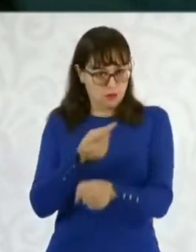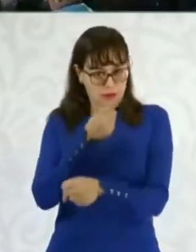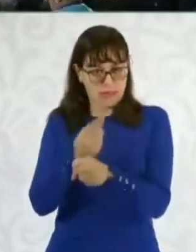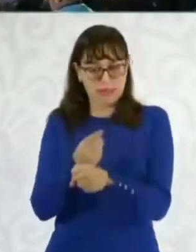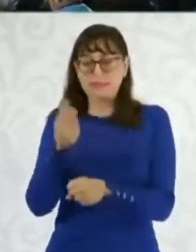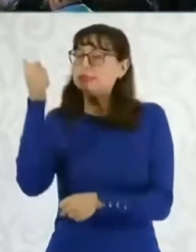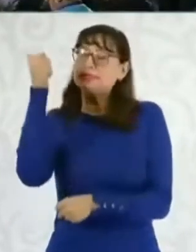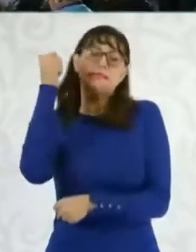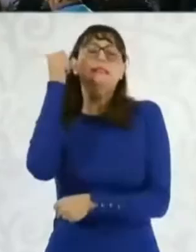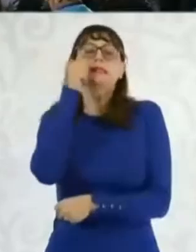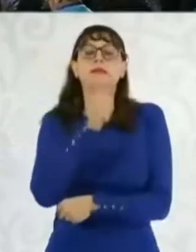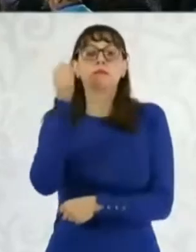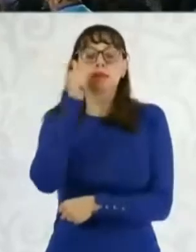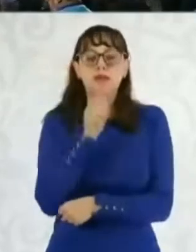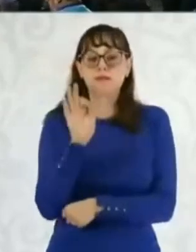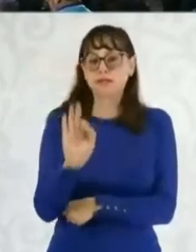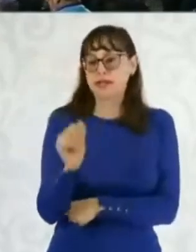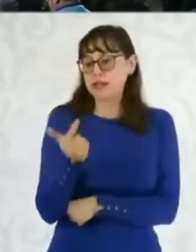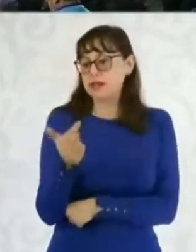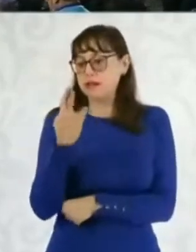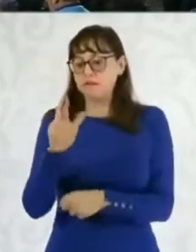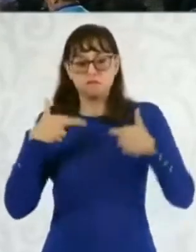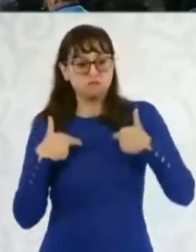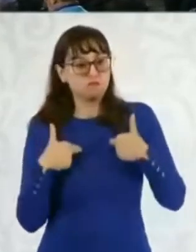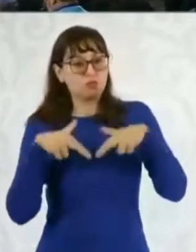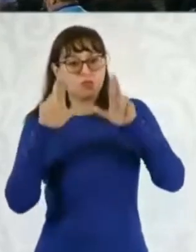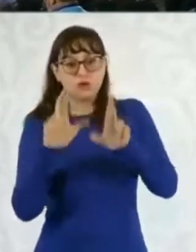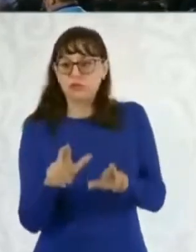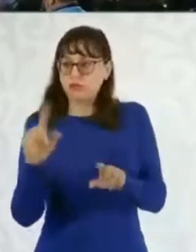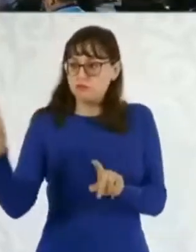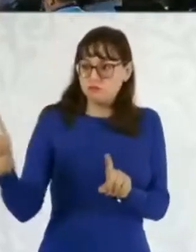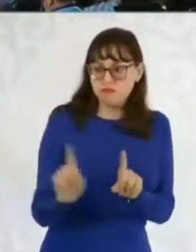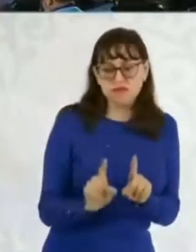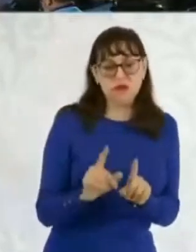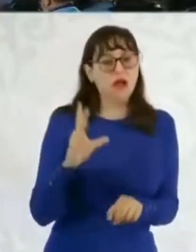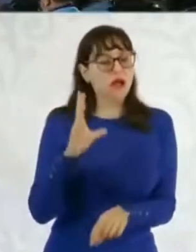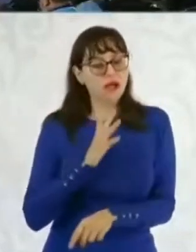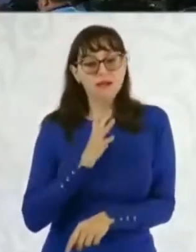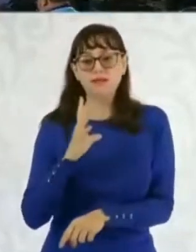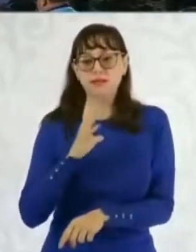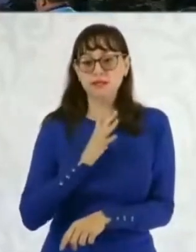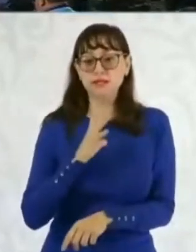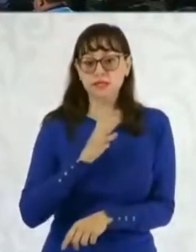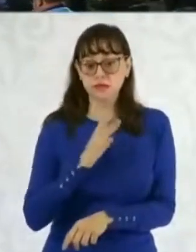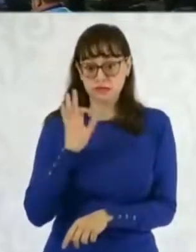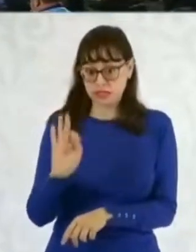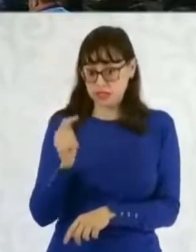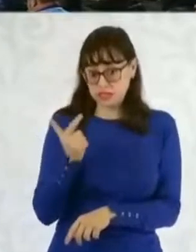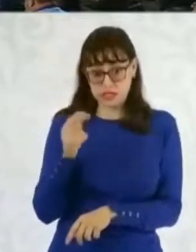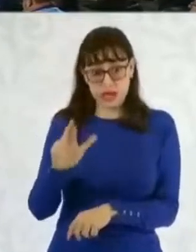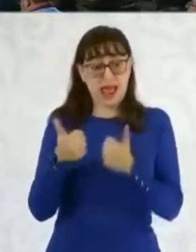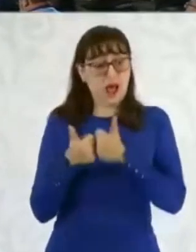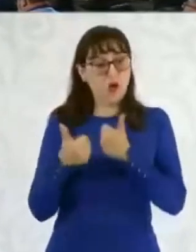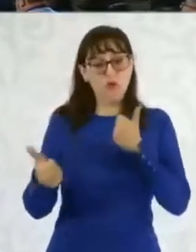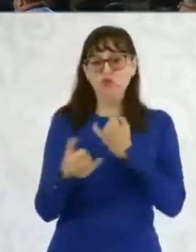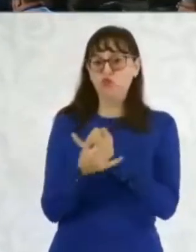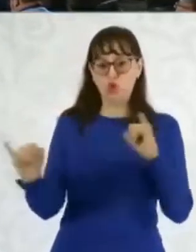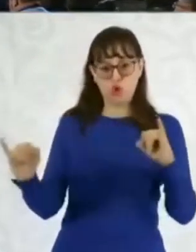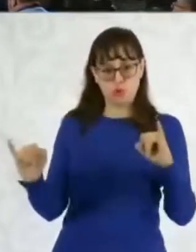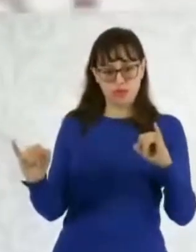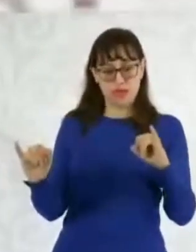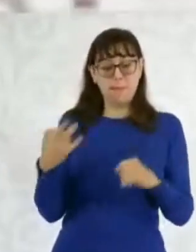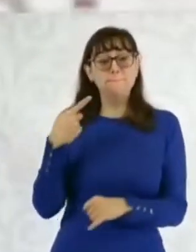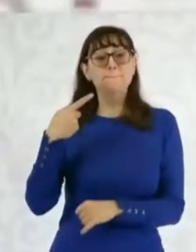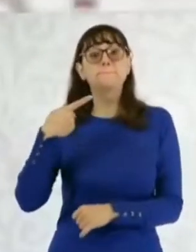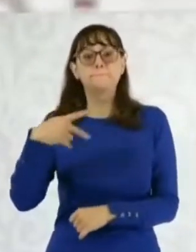la República desde que llegamos. Hay autonomía de la fiscalía, como establece la Constitución, pero eso